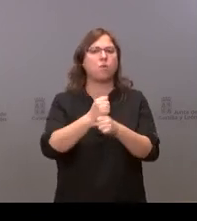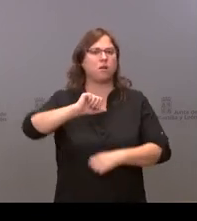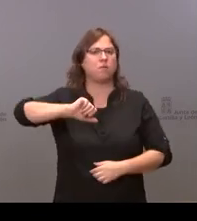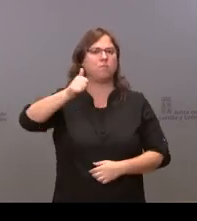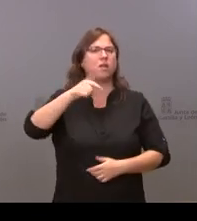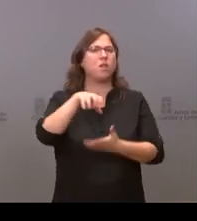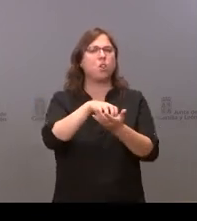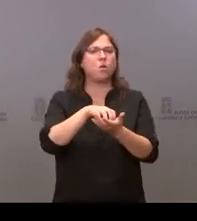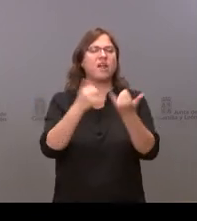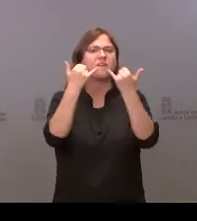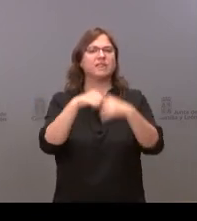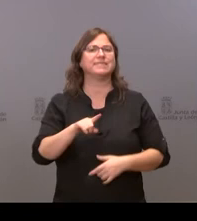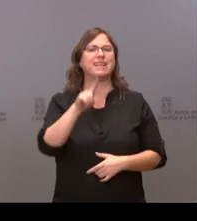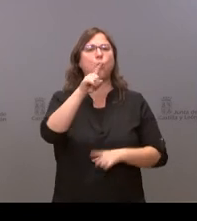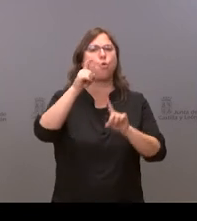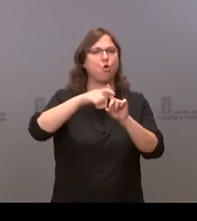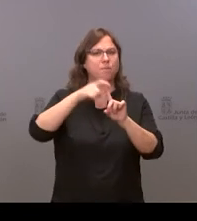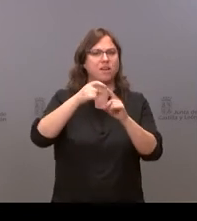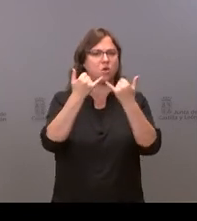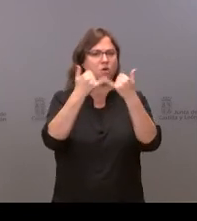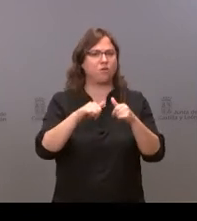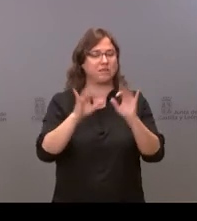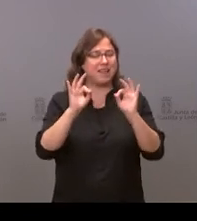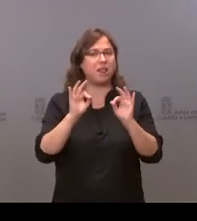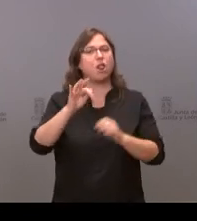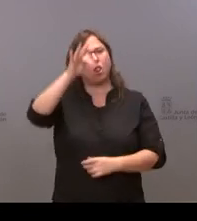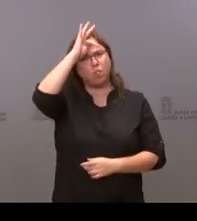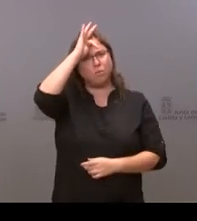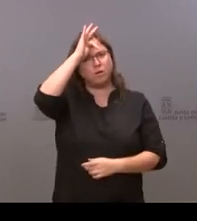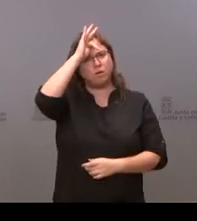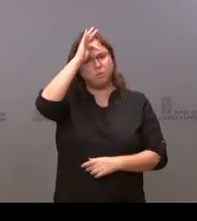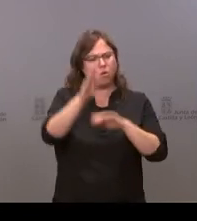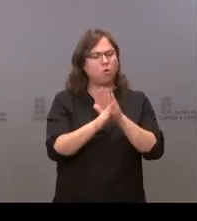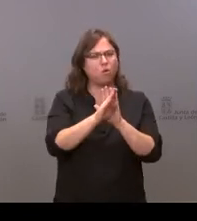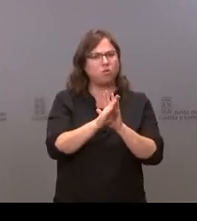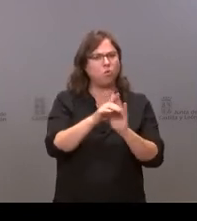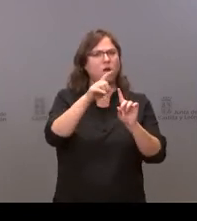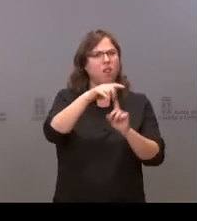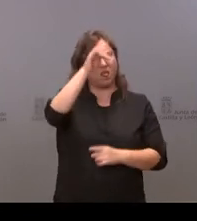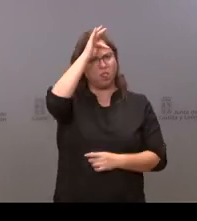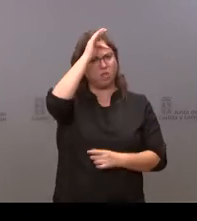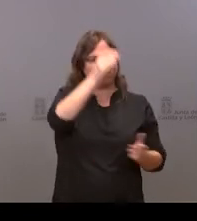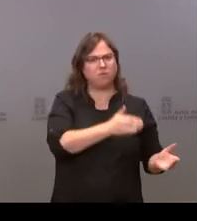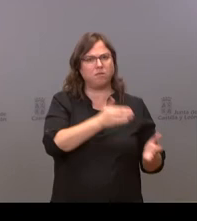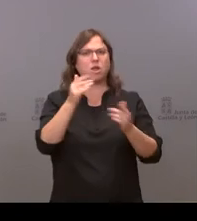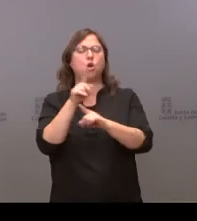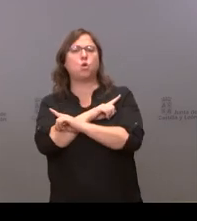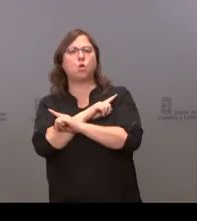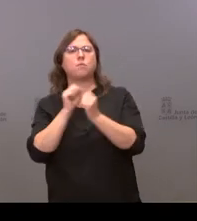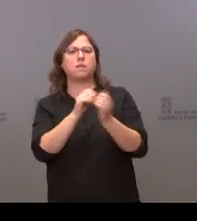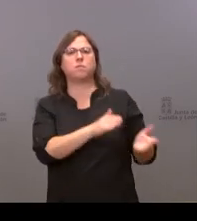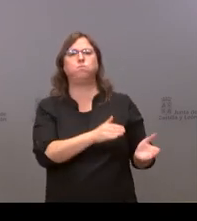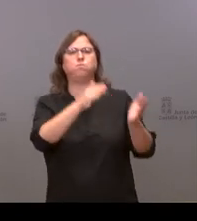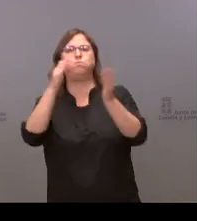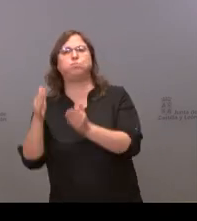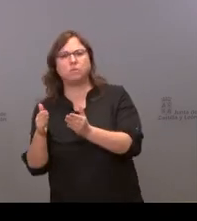fiesta del día 1 de mayo hemos podido comprobar que cae el domingo pero permanece el domingo al contrario que la del 25 de diciembre que sí que se especifica